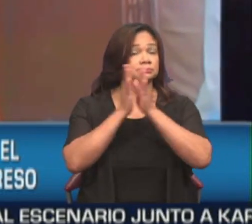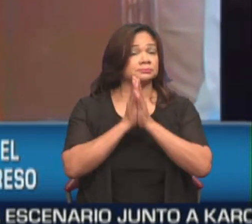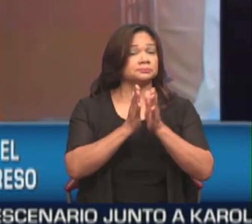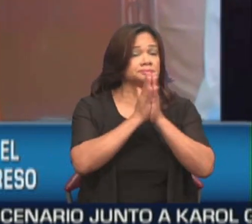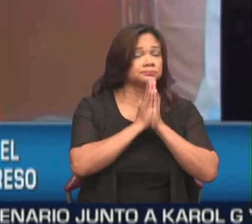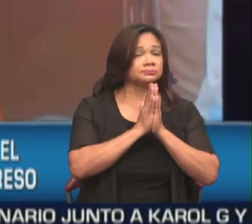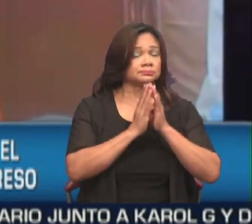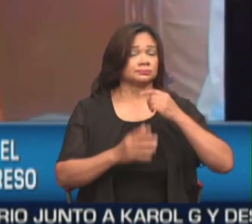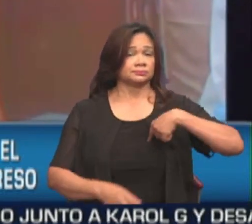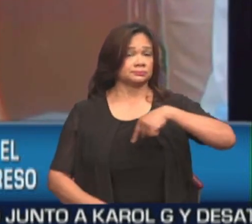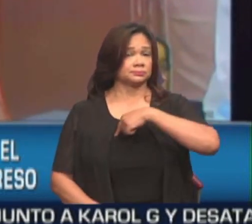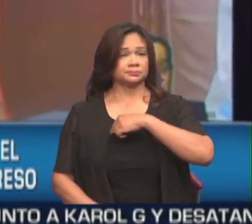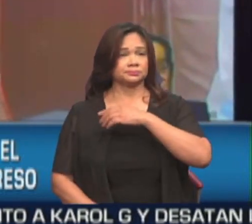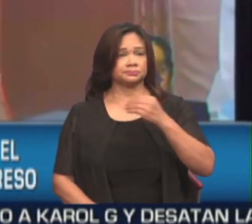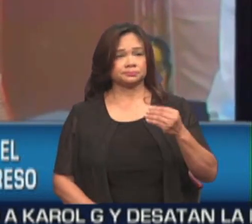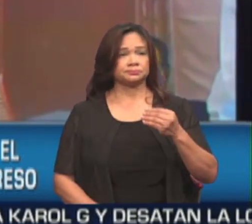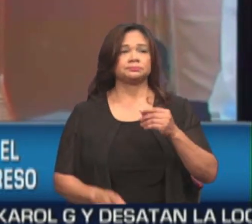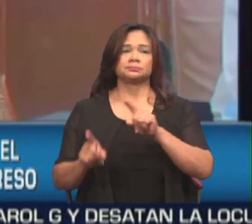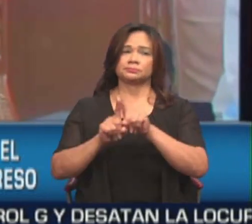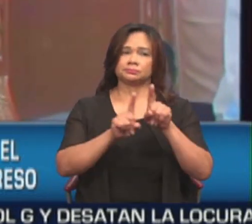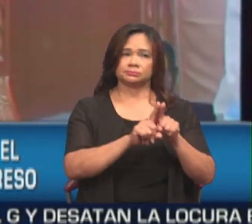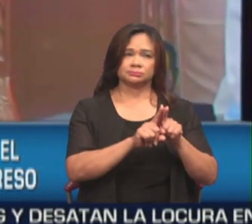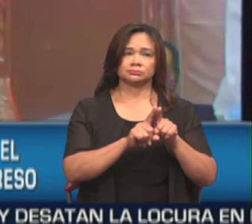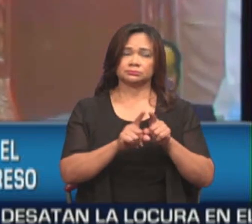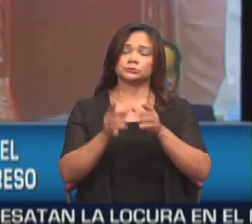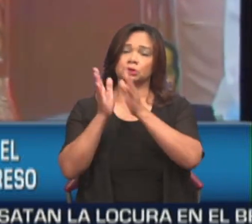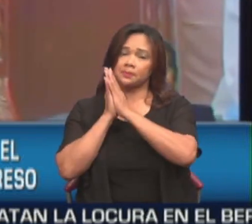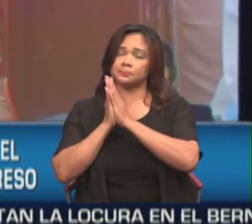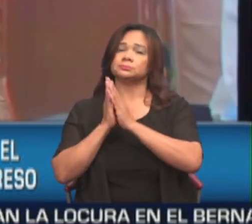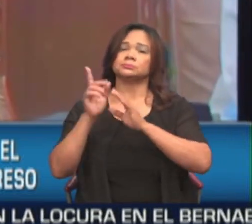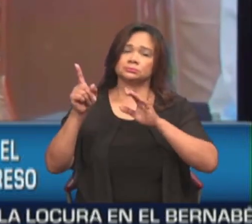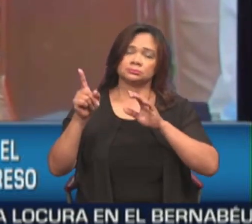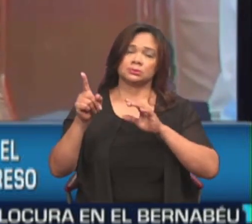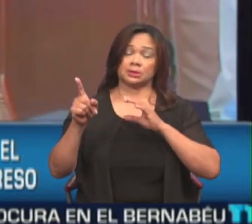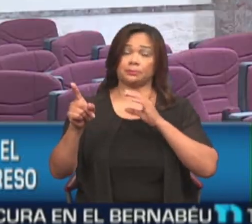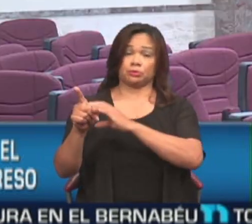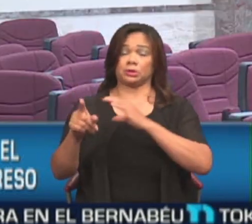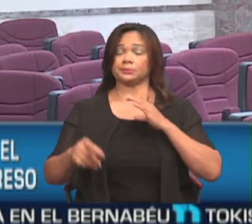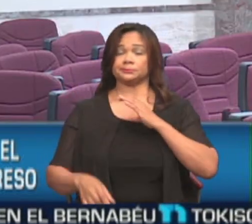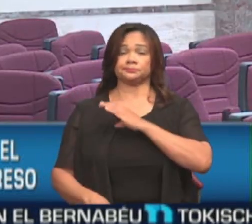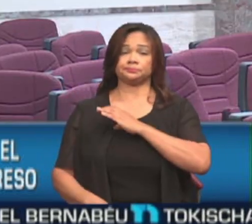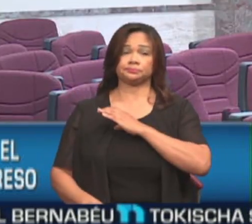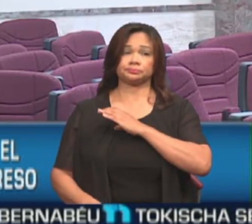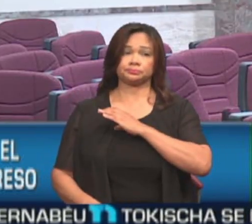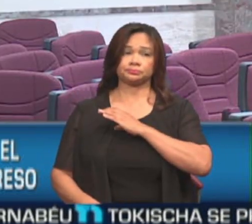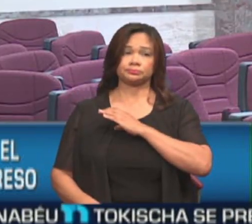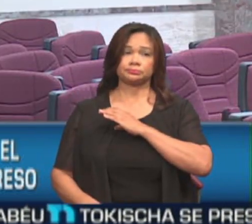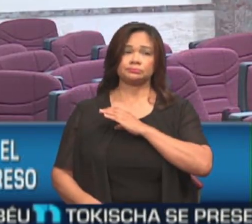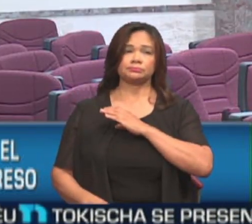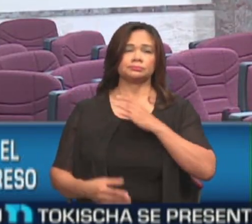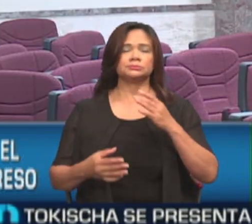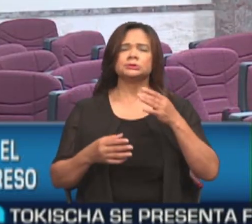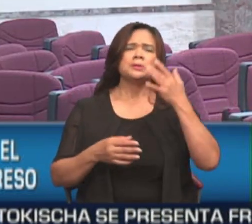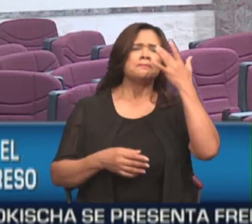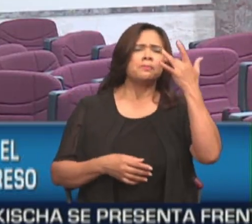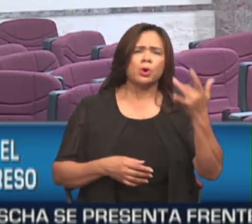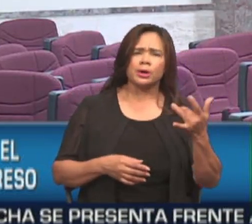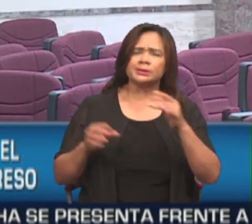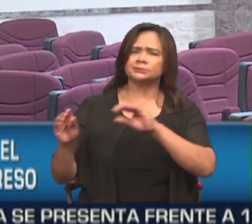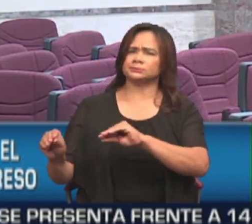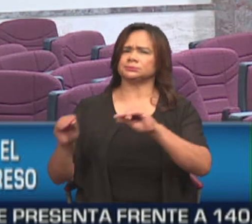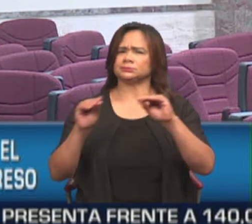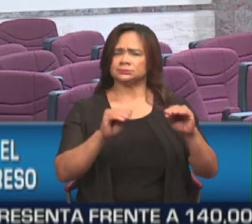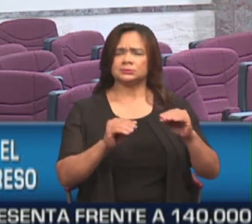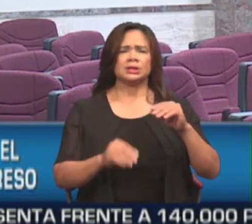nuestra, a su vez, a nosotros nos lo pidió el Ejecutivo. La principal justificación del traslado,